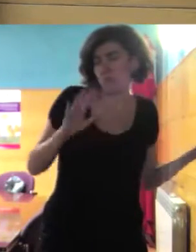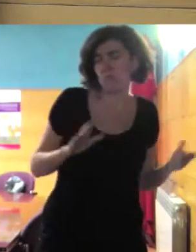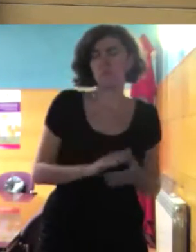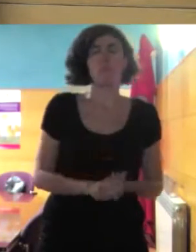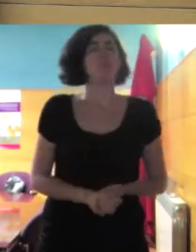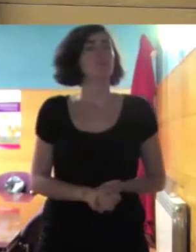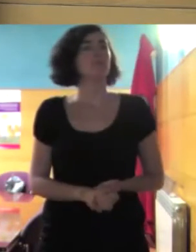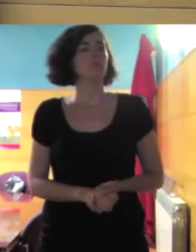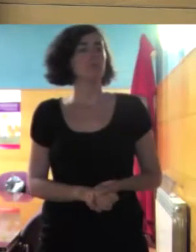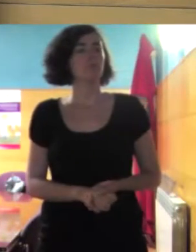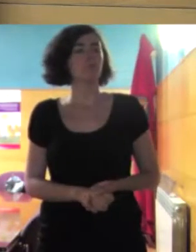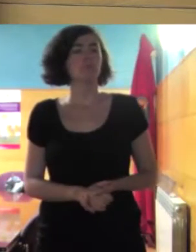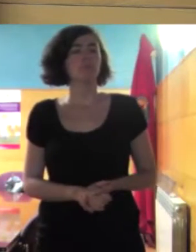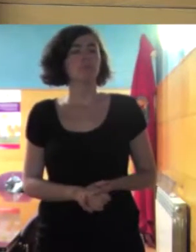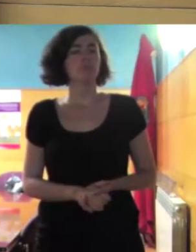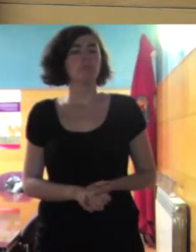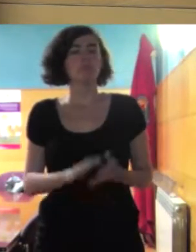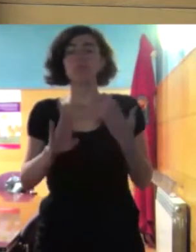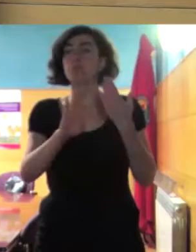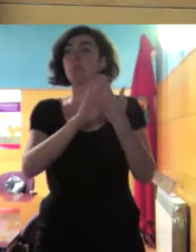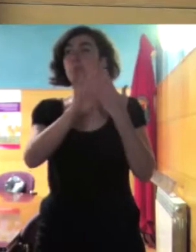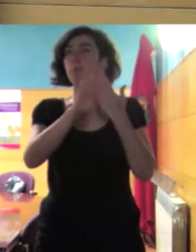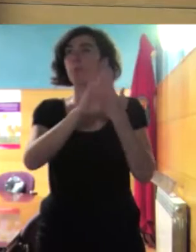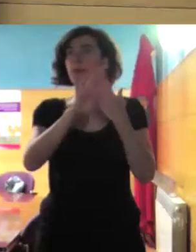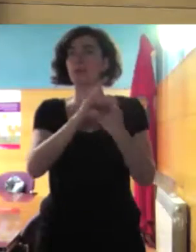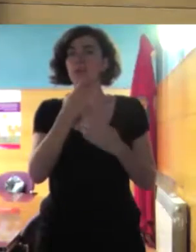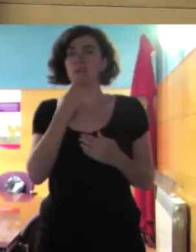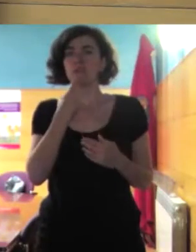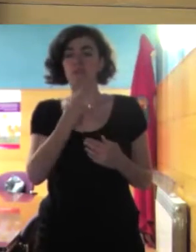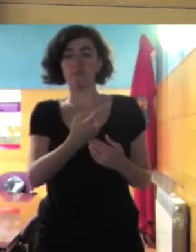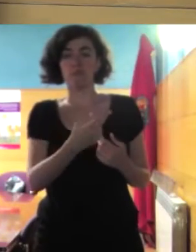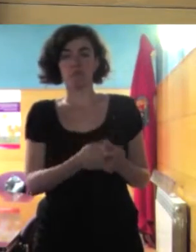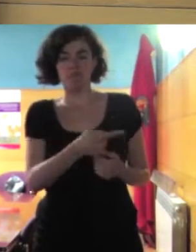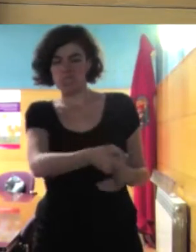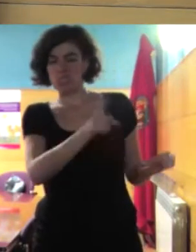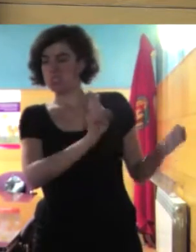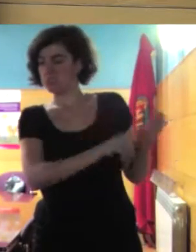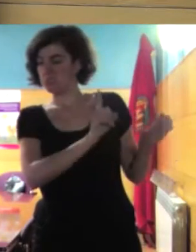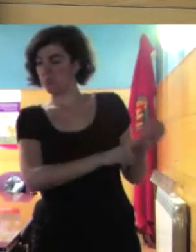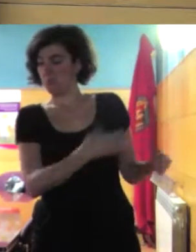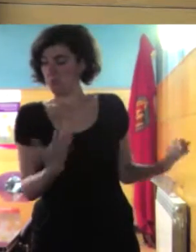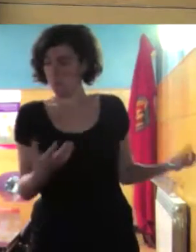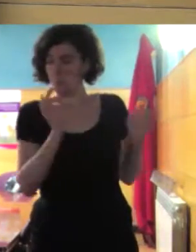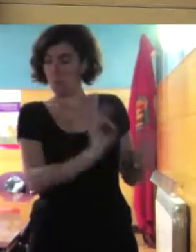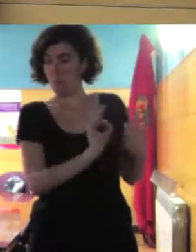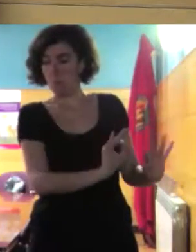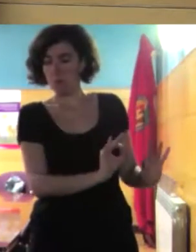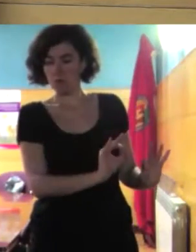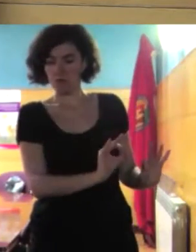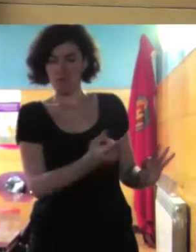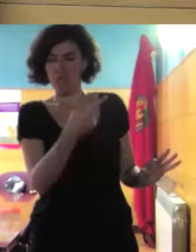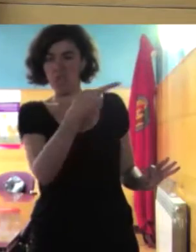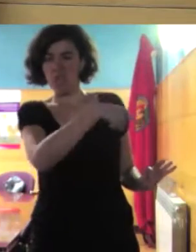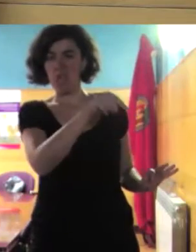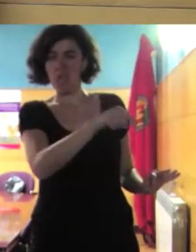y comentaba a la vecina fíjate tú que estos extremeños son ¿eh? todavía no se